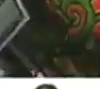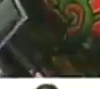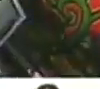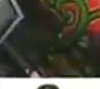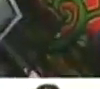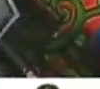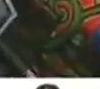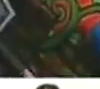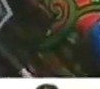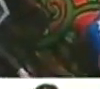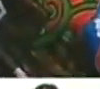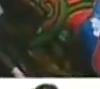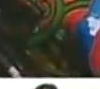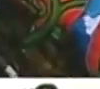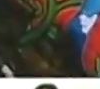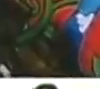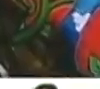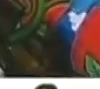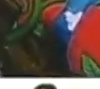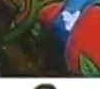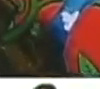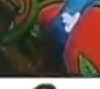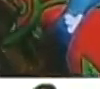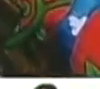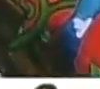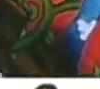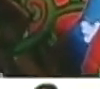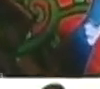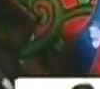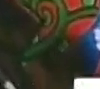Venceremos. Venceremos. Gracias. Buenas noches a todos. Gracias.